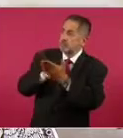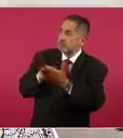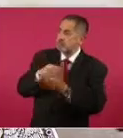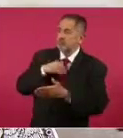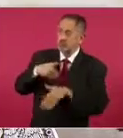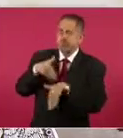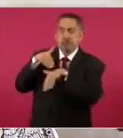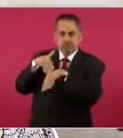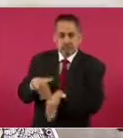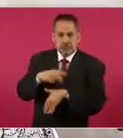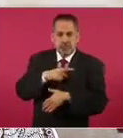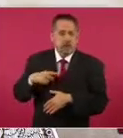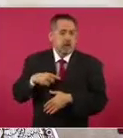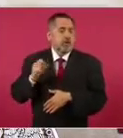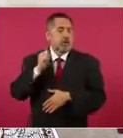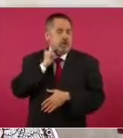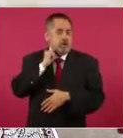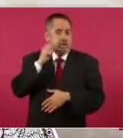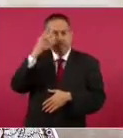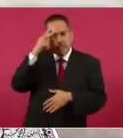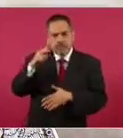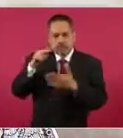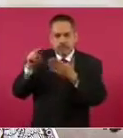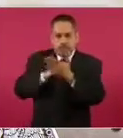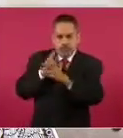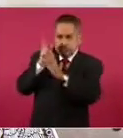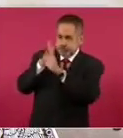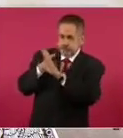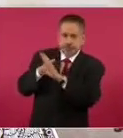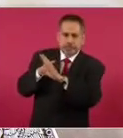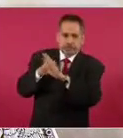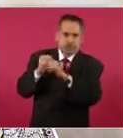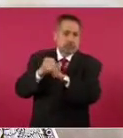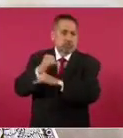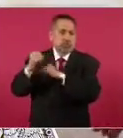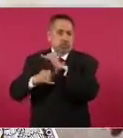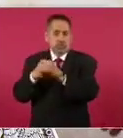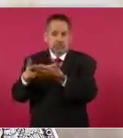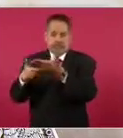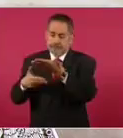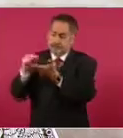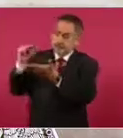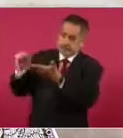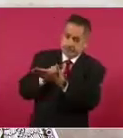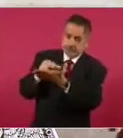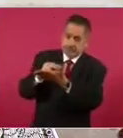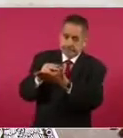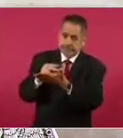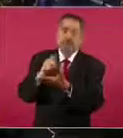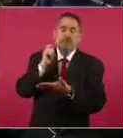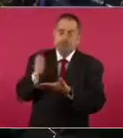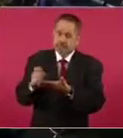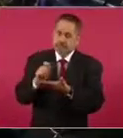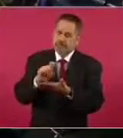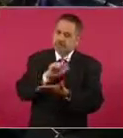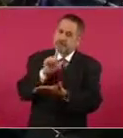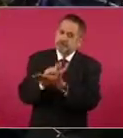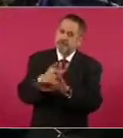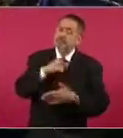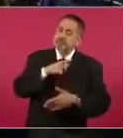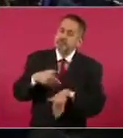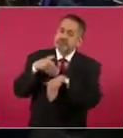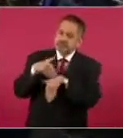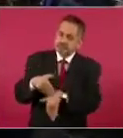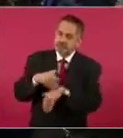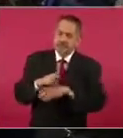En México lo ratificó el Senado de la República y es un tratado internacional que debe cumplirse, se vuelve ley en México. Habíamos